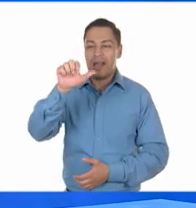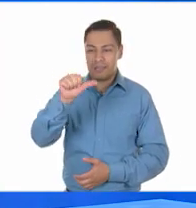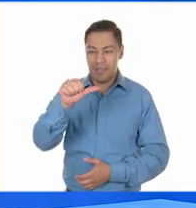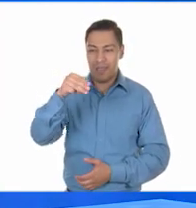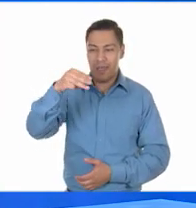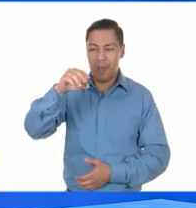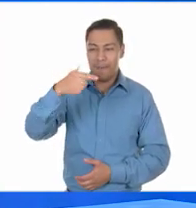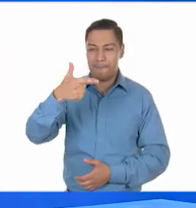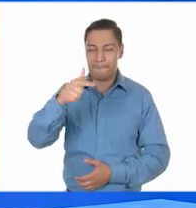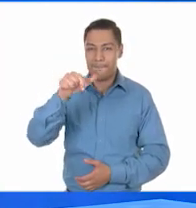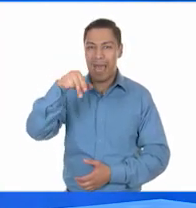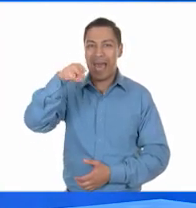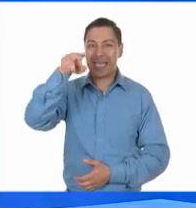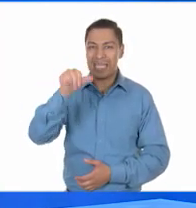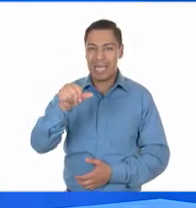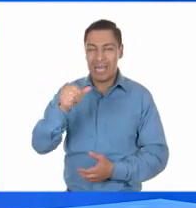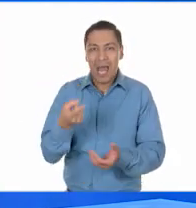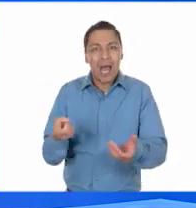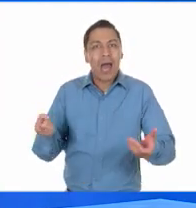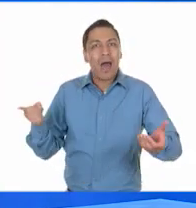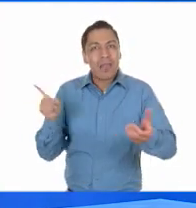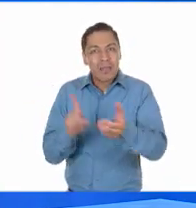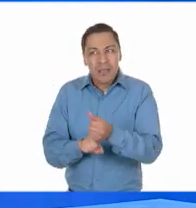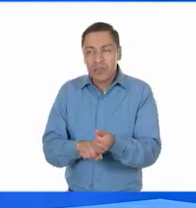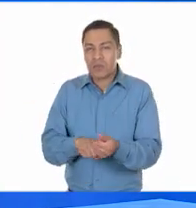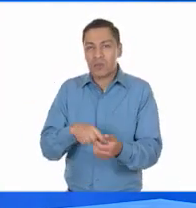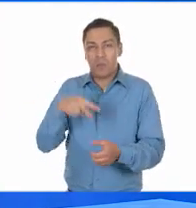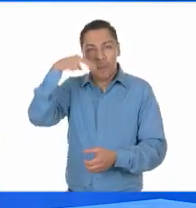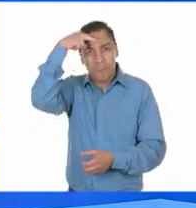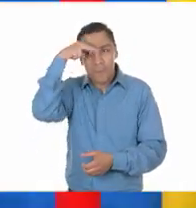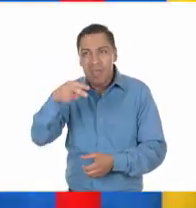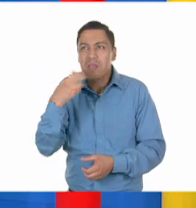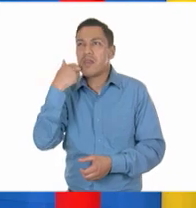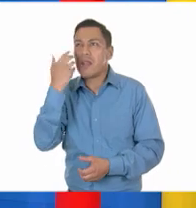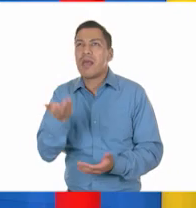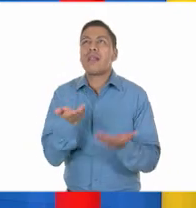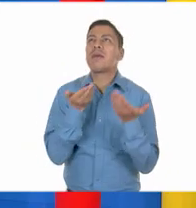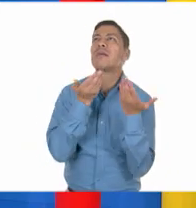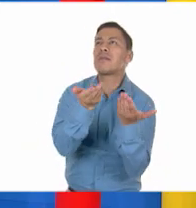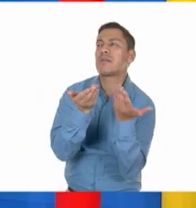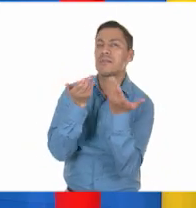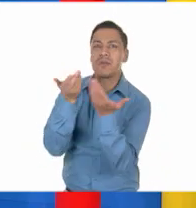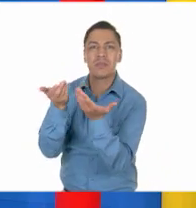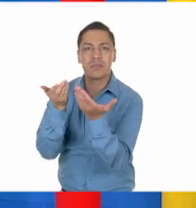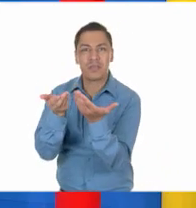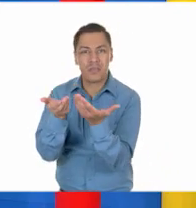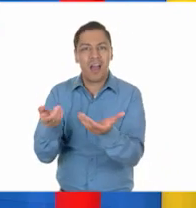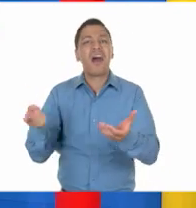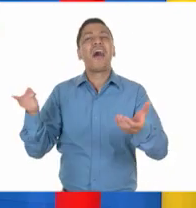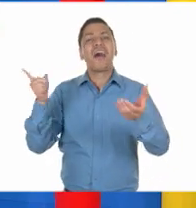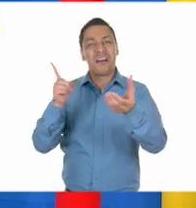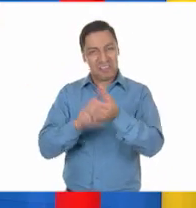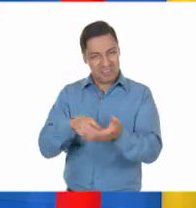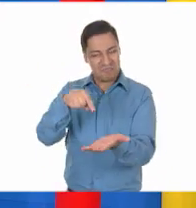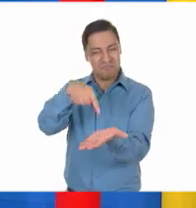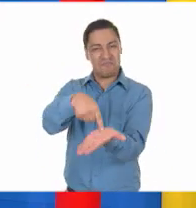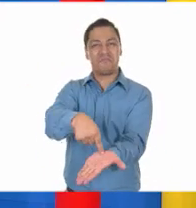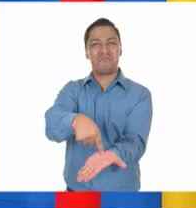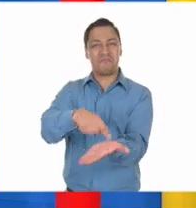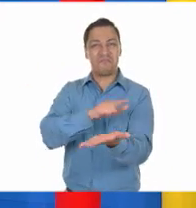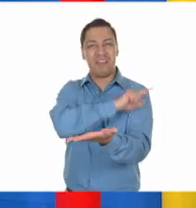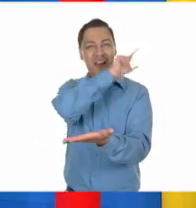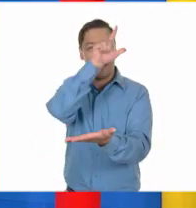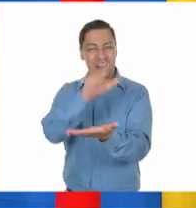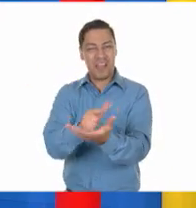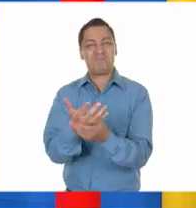en su texto las principales aspiraciones del pueblo mexicano, ¿verdad, maestra? Exactamente. La Constitución Política y el